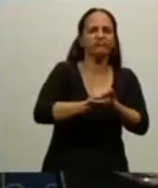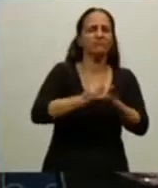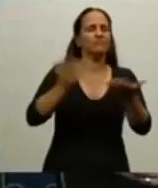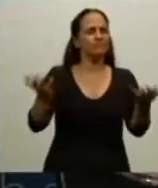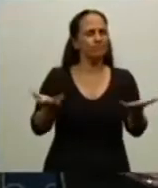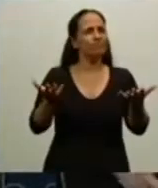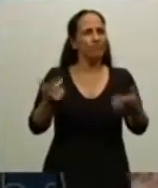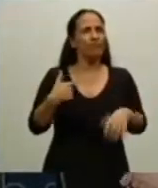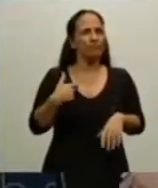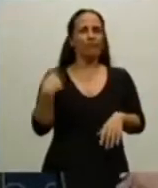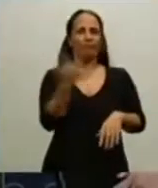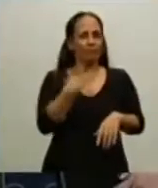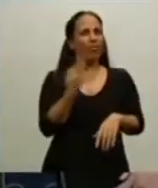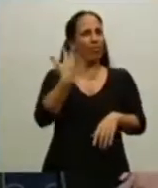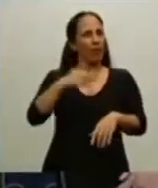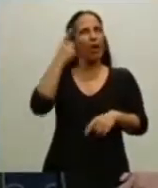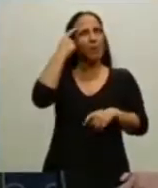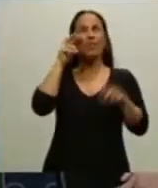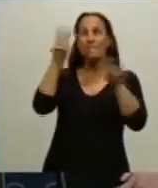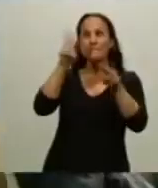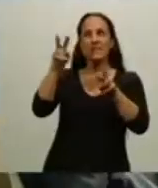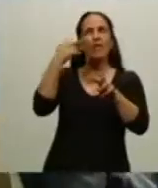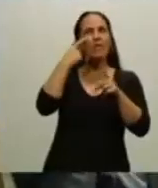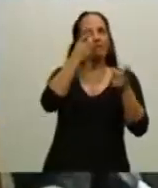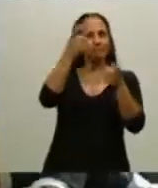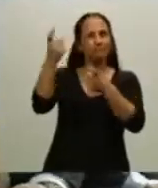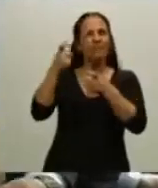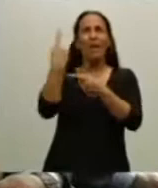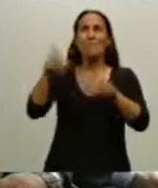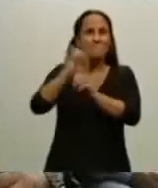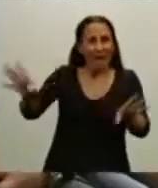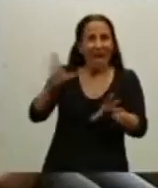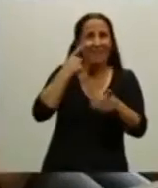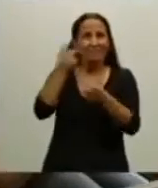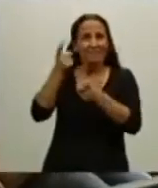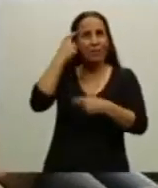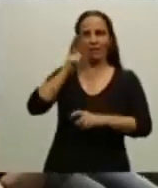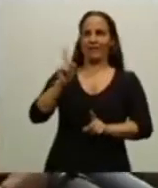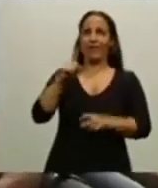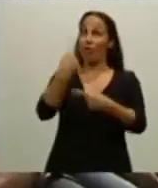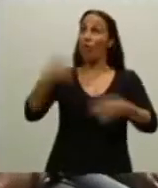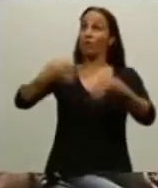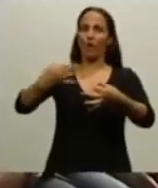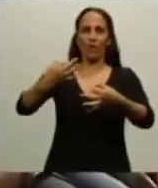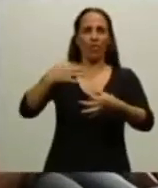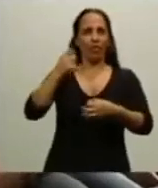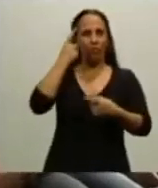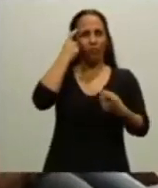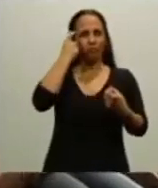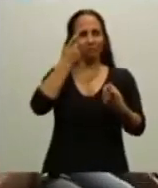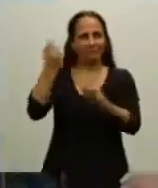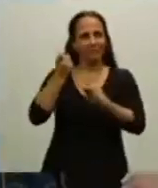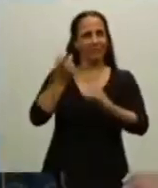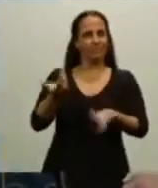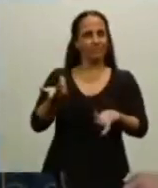¿cuánto también tenemos que aprender de ello? No de lo malo, sino de lo bueno, porque cada vez